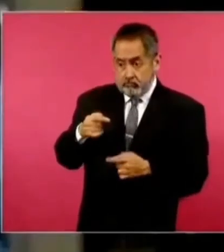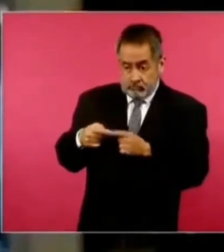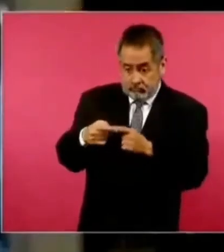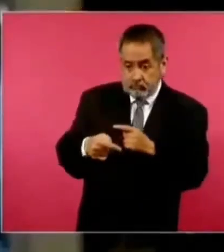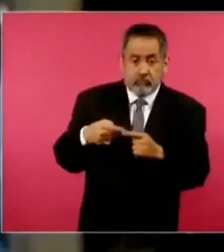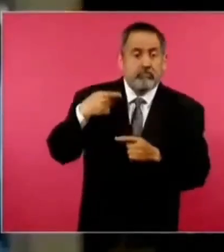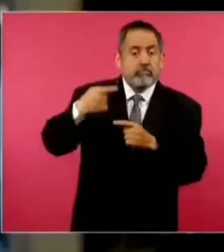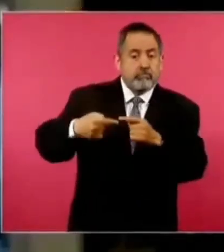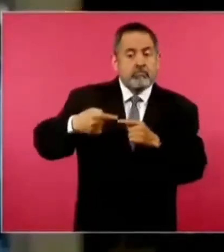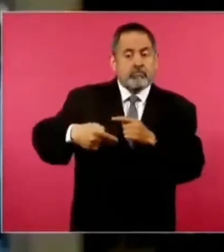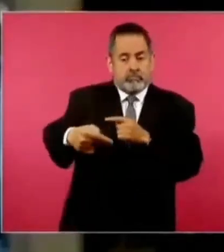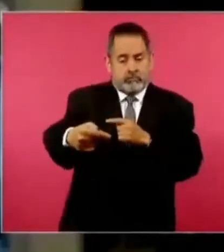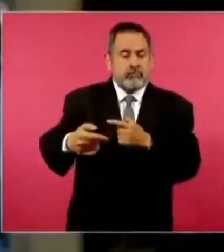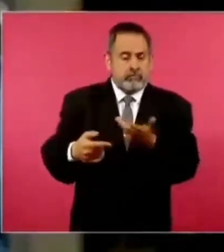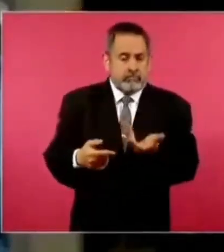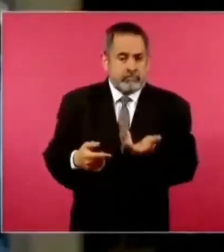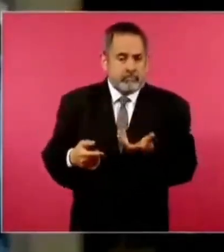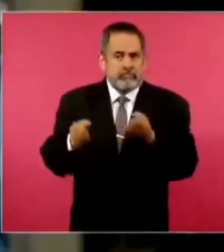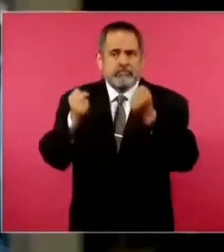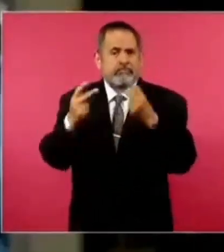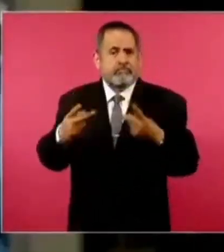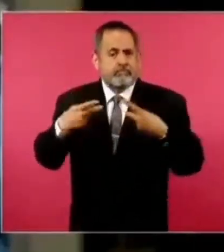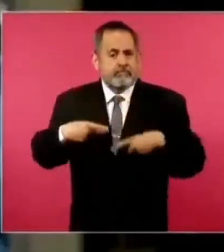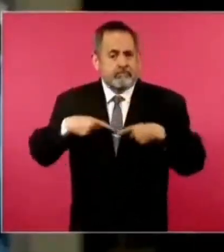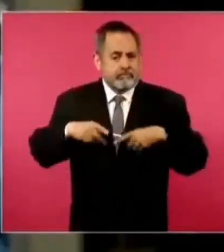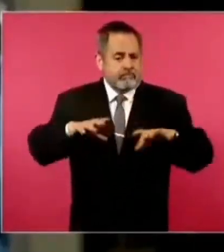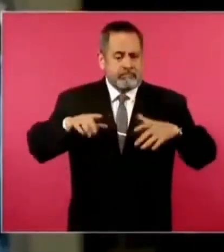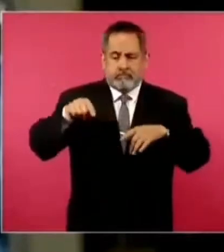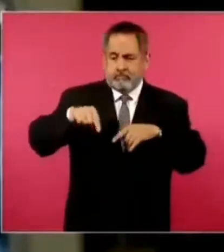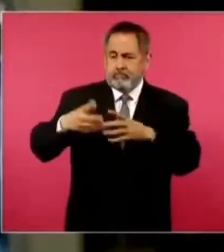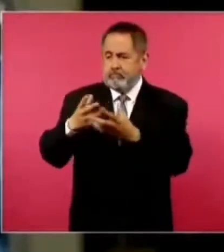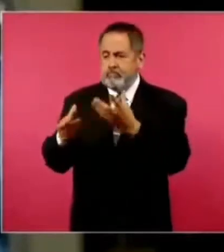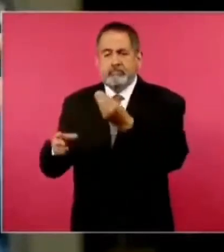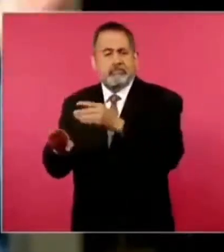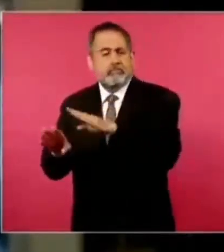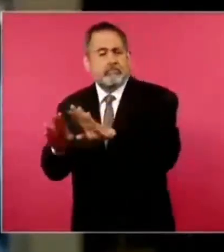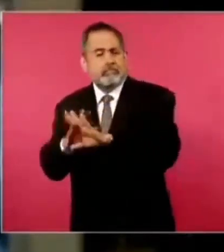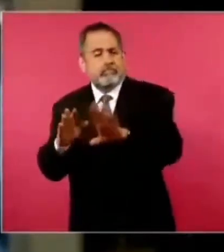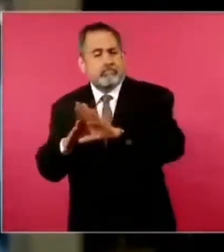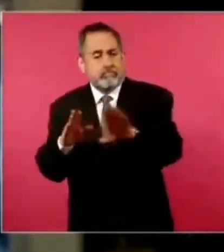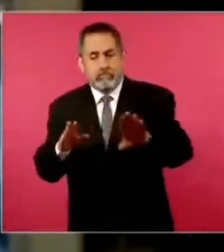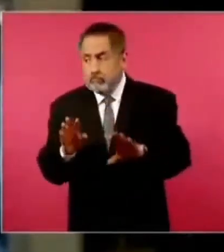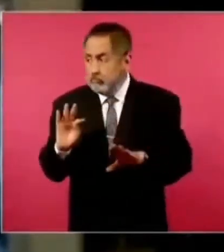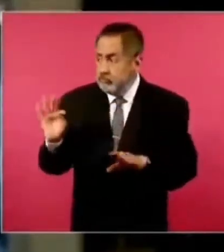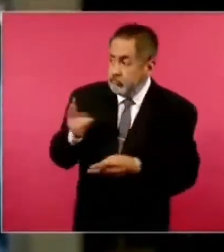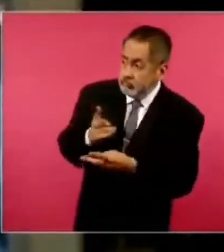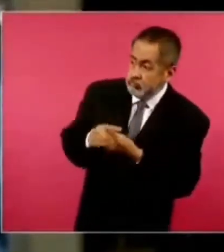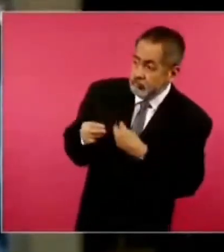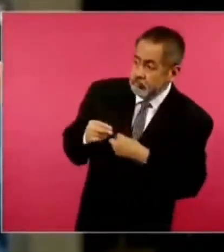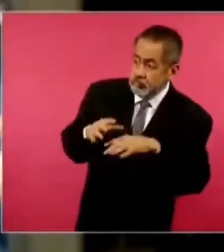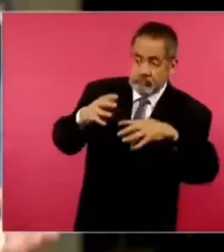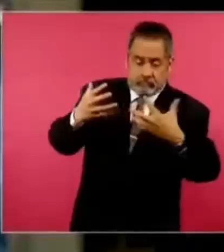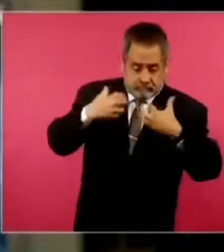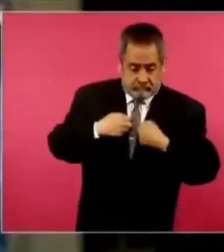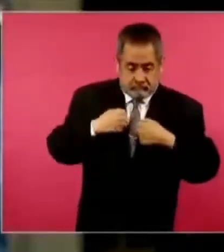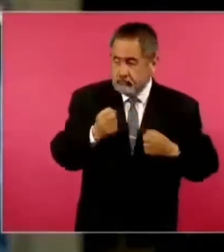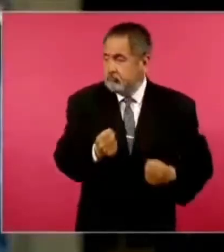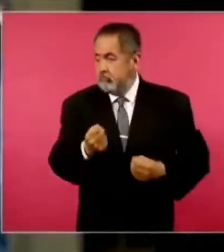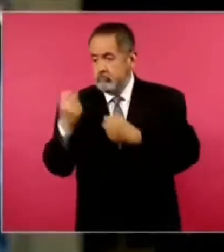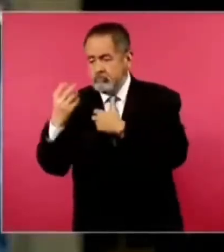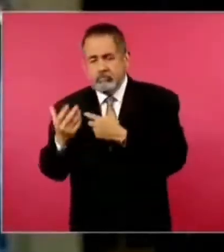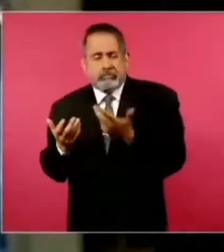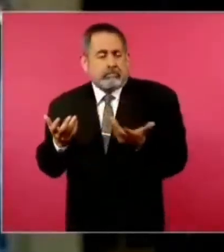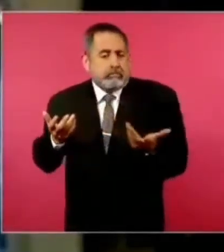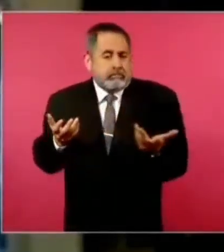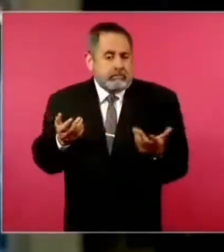ahora cuando muchos trabajadores del sector de la migración temen que haya más devoluciones a raíz de la